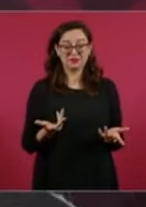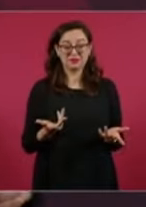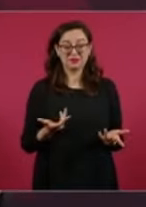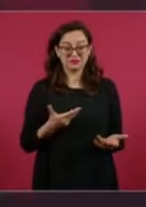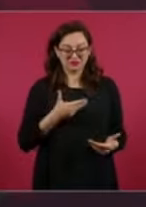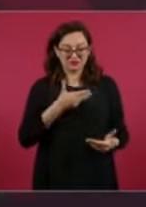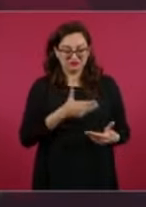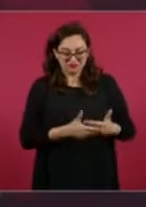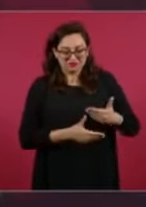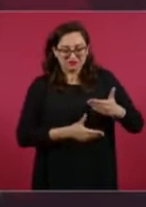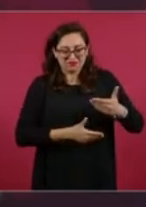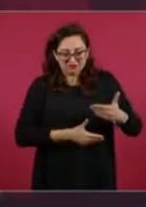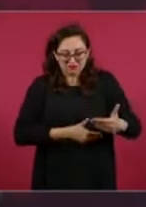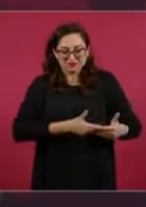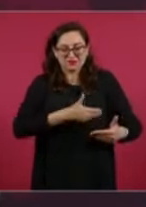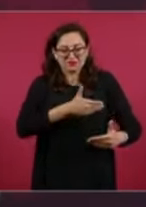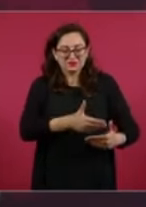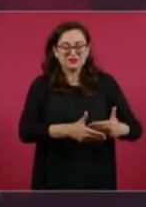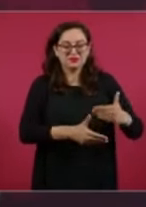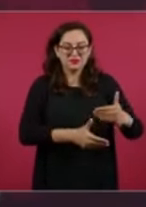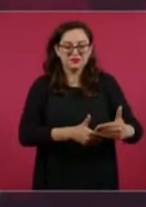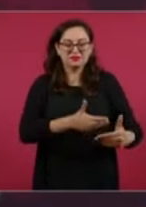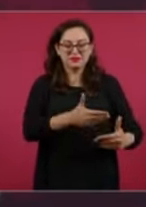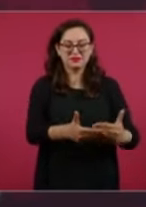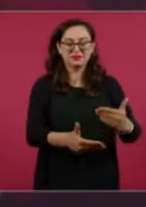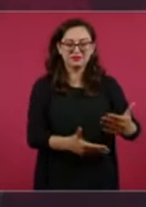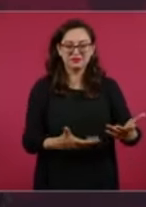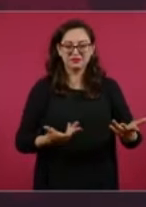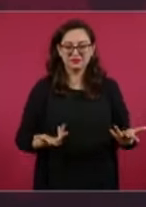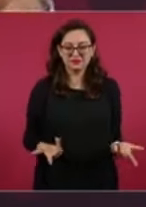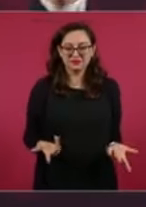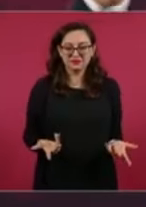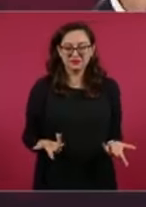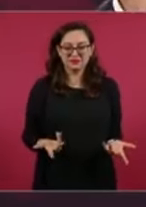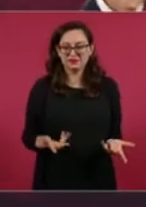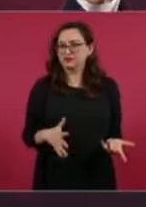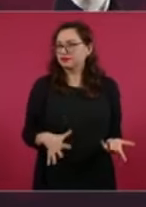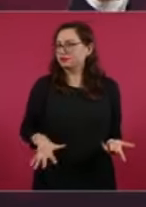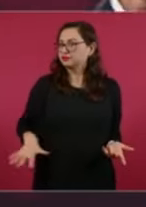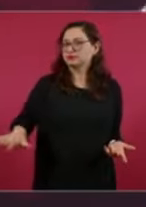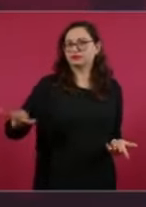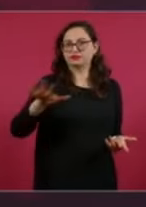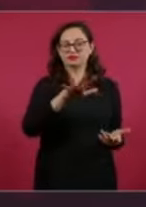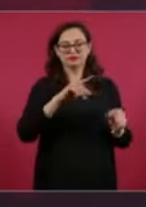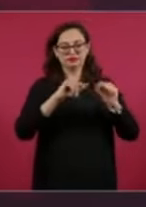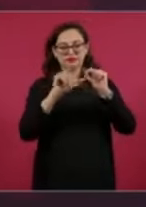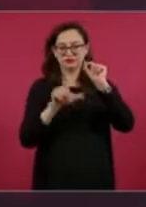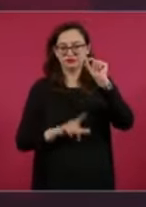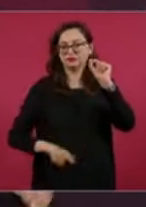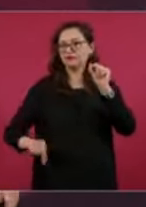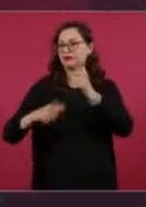y toda la infraestructura pública.